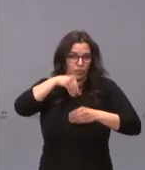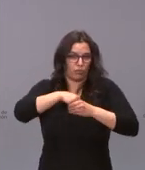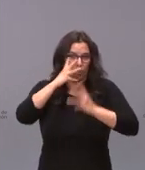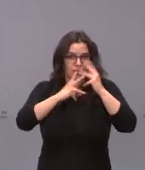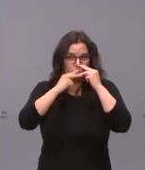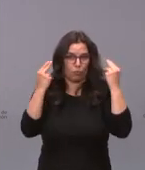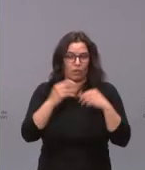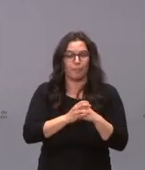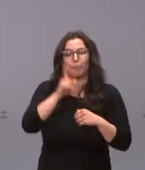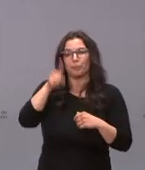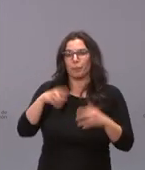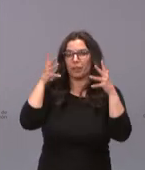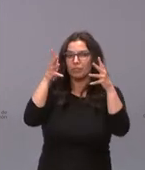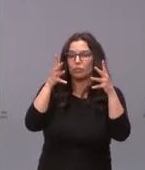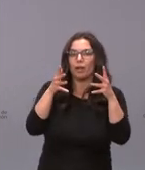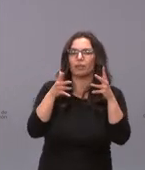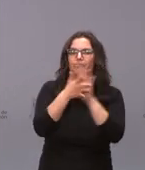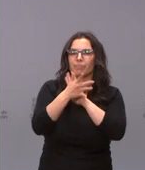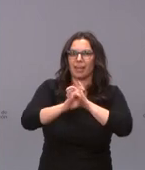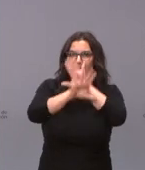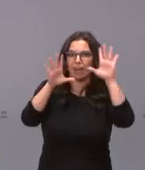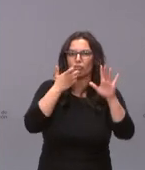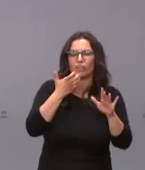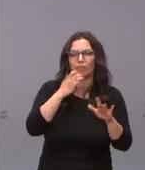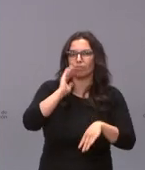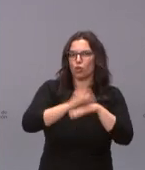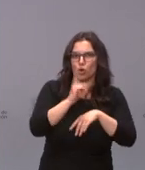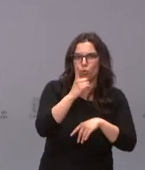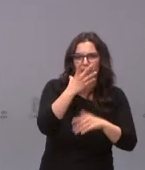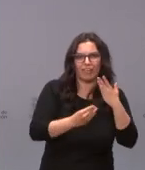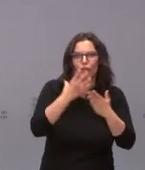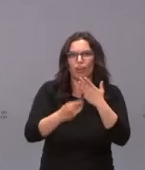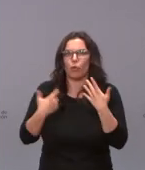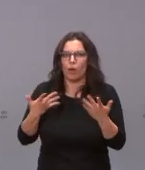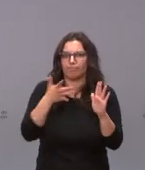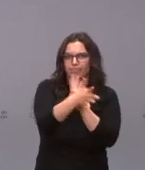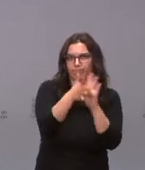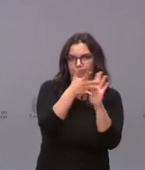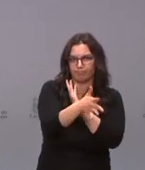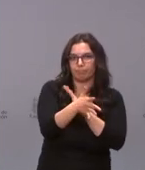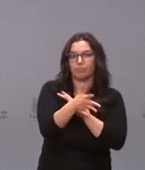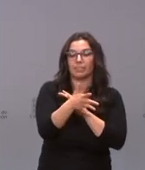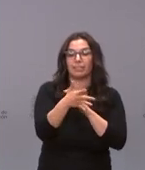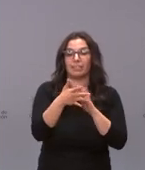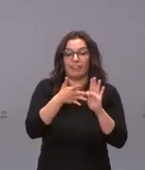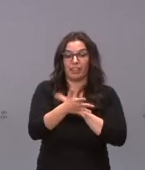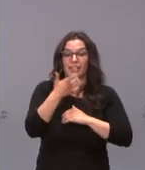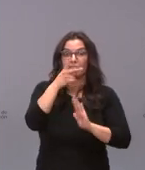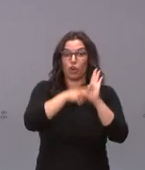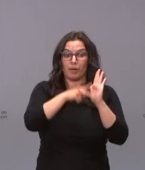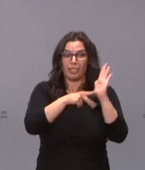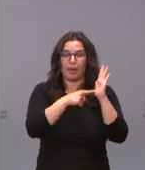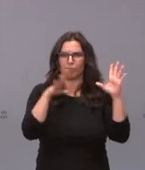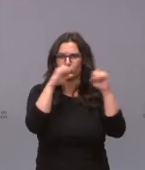También asesorar y clarificar las fallas de cumplimiento de la regulación aplicable, pudiendo clarificar la normativa